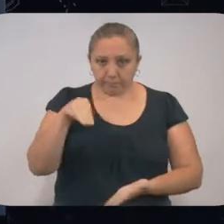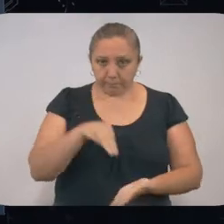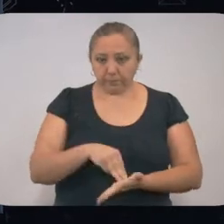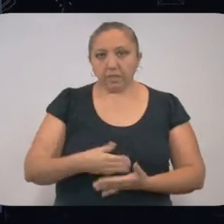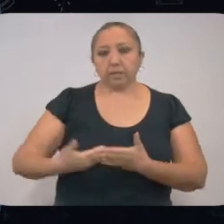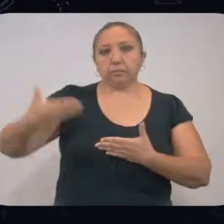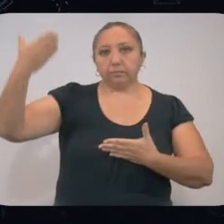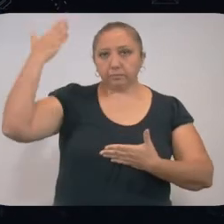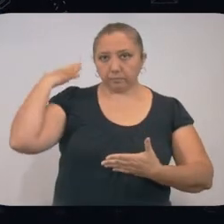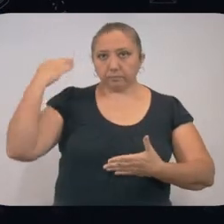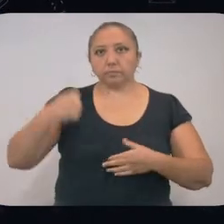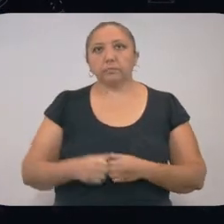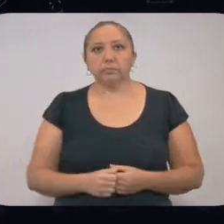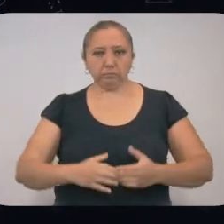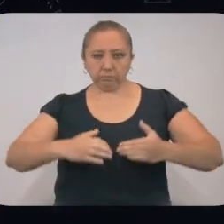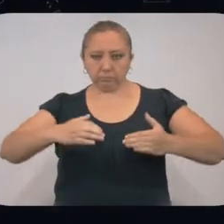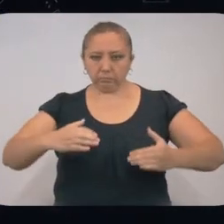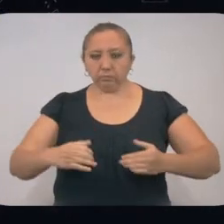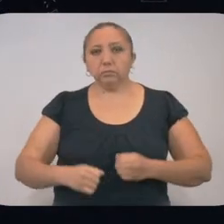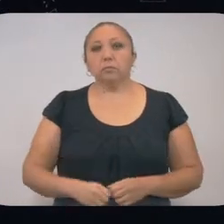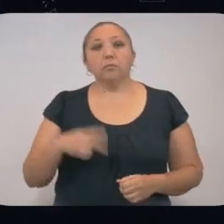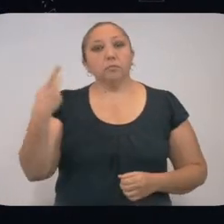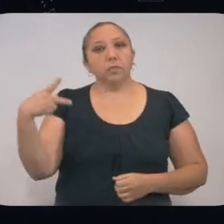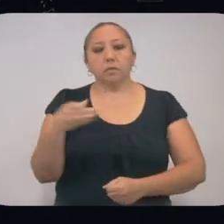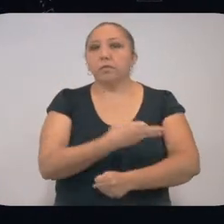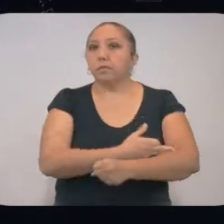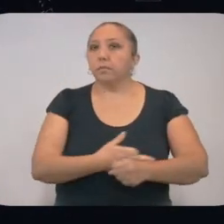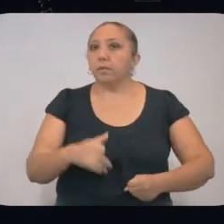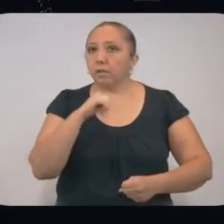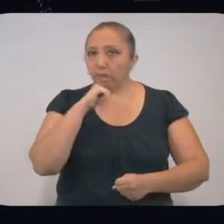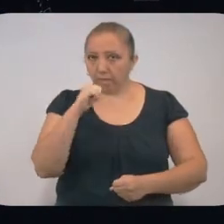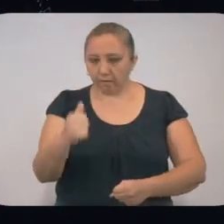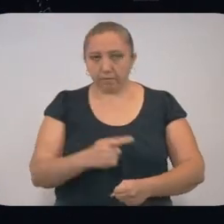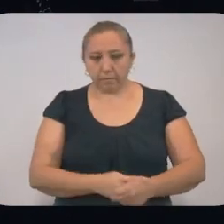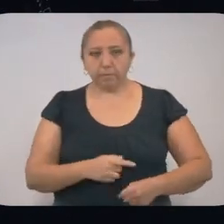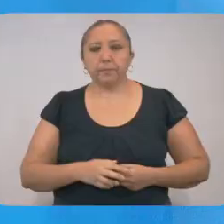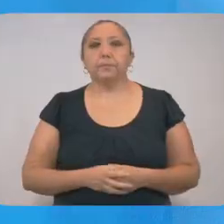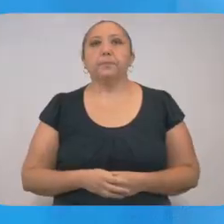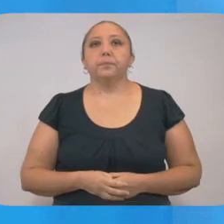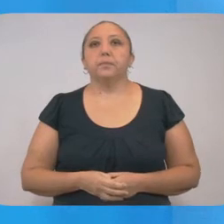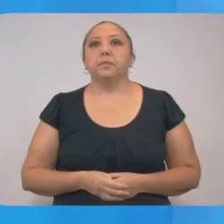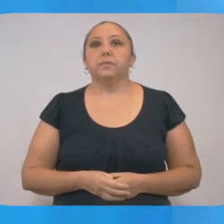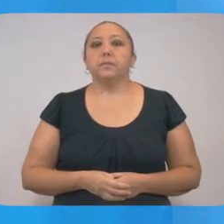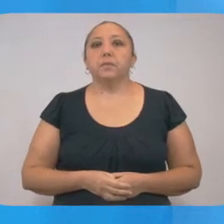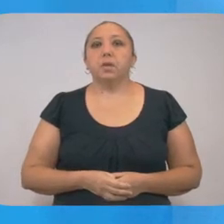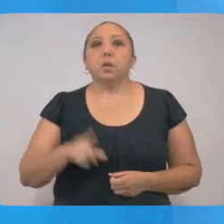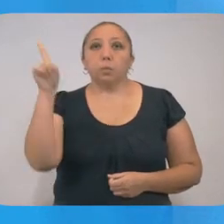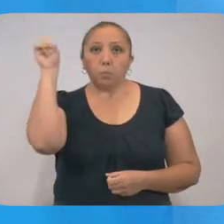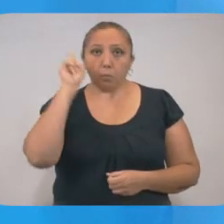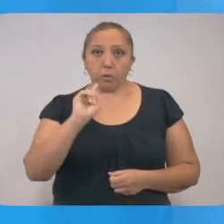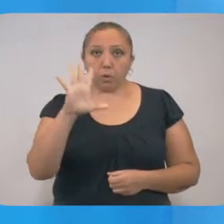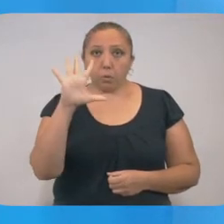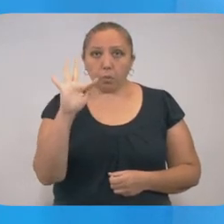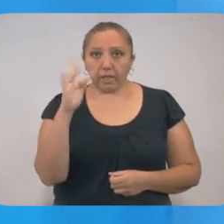con antecedente médico de obesidad. Sus contactos hasta el momento se reportan asintomáticos. Mujer de 43 años de